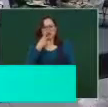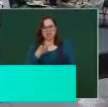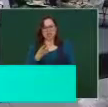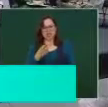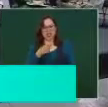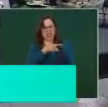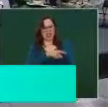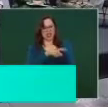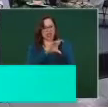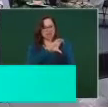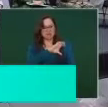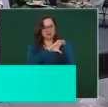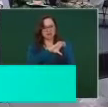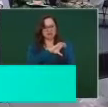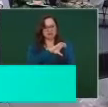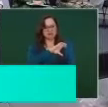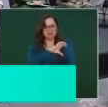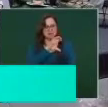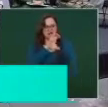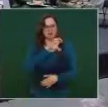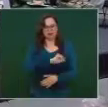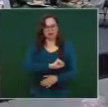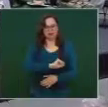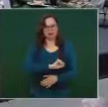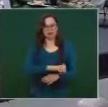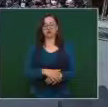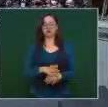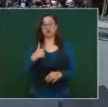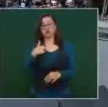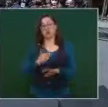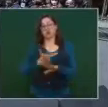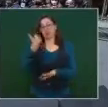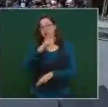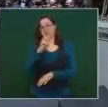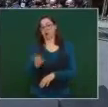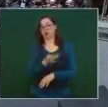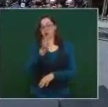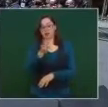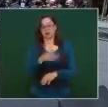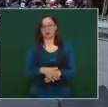era… Yo le pregunté a una conferencia de prensa, dijo, no, no es mi consentida, pero…